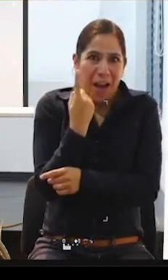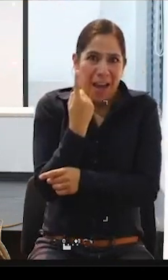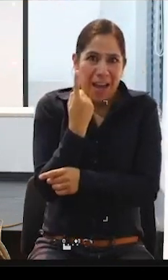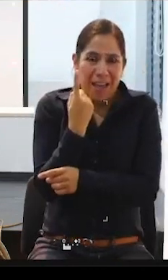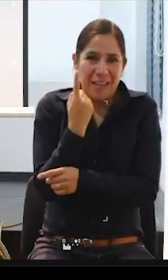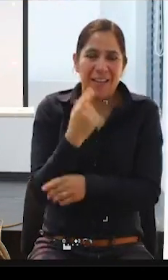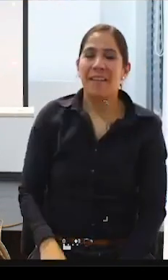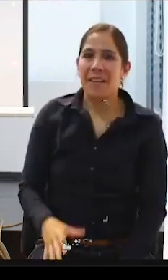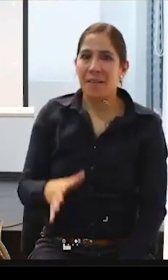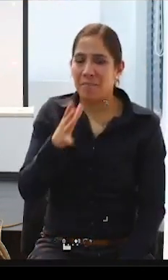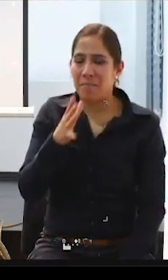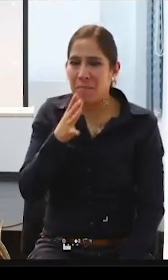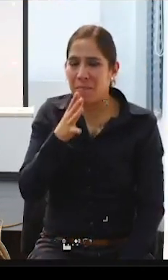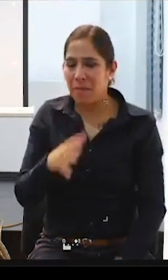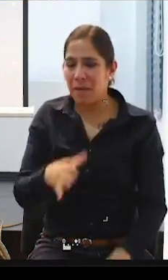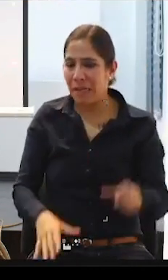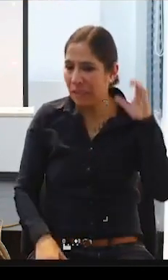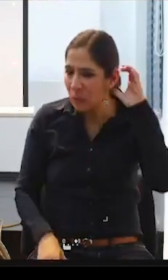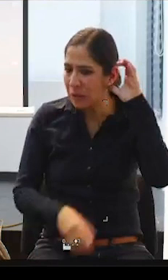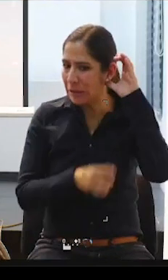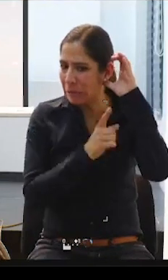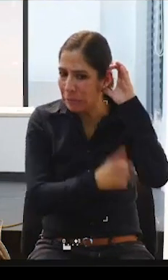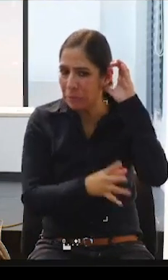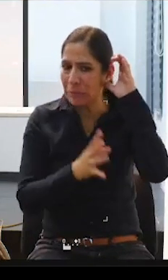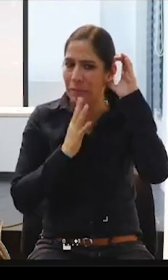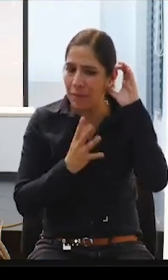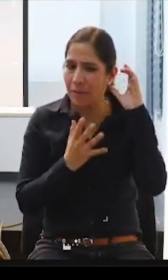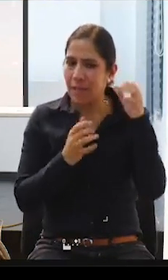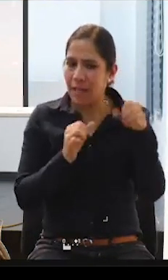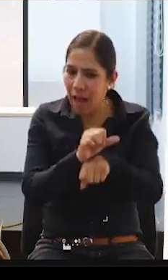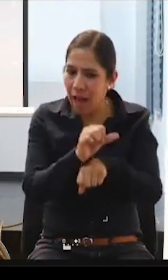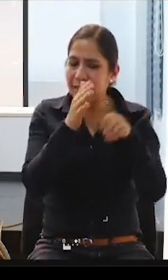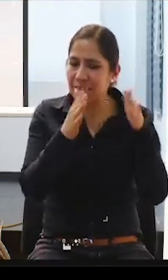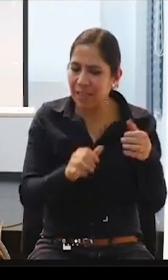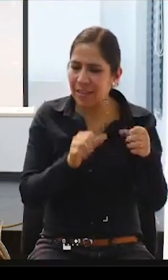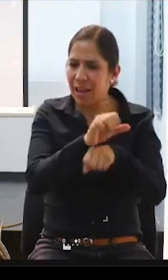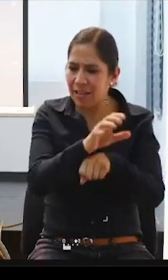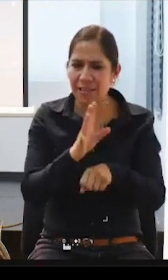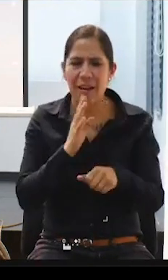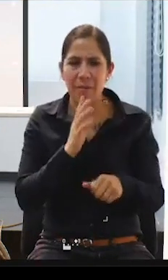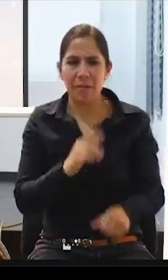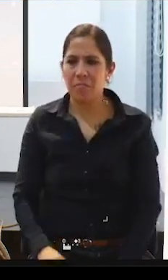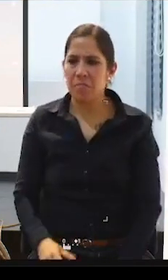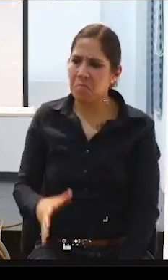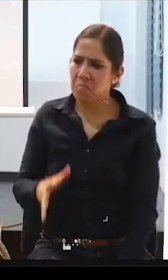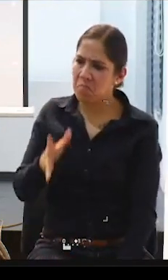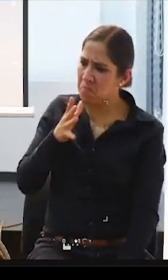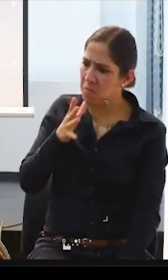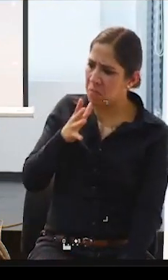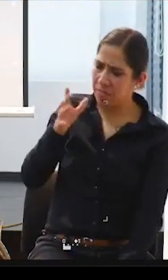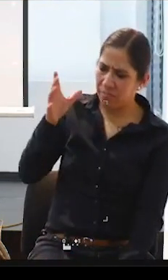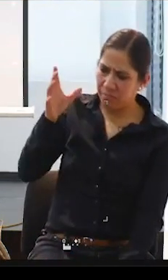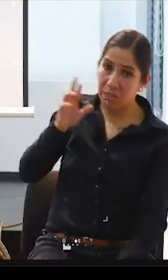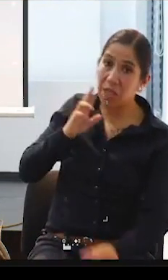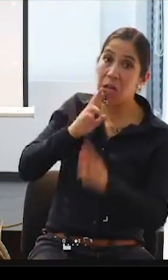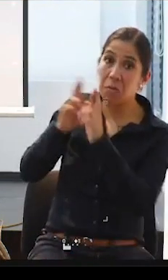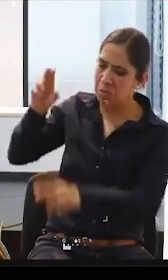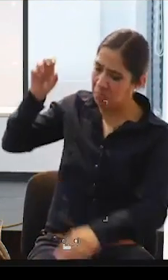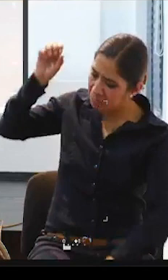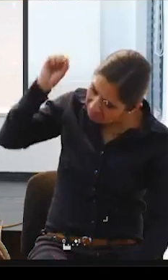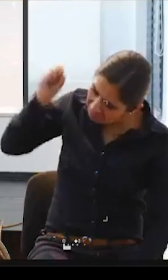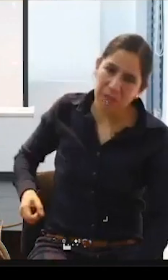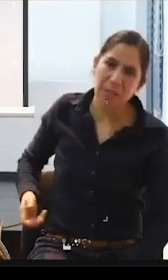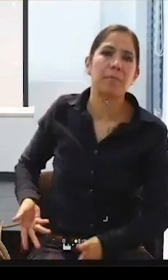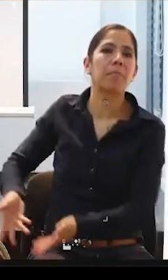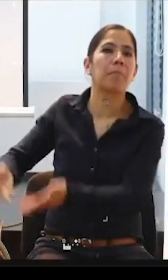mi mamá que ya me había escuchado hablar tantas veces de lo que era la asistencia y la filosofía de la independiente me dice sí porque hay que dejarla volar porque ella tiene